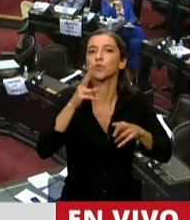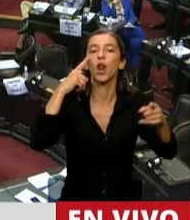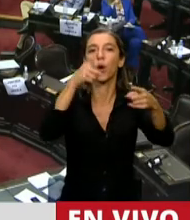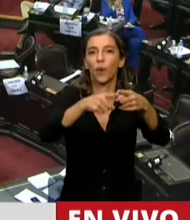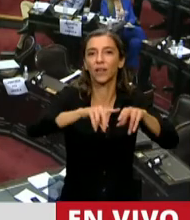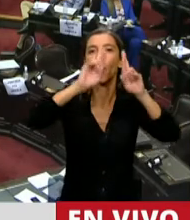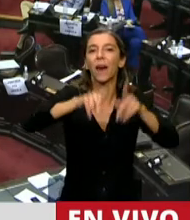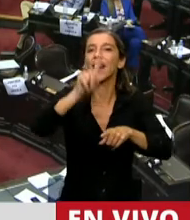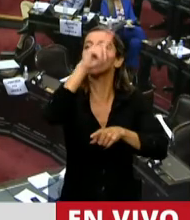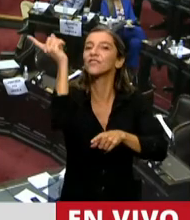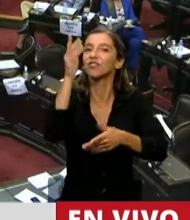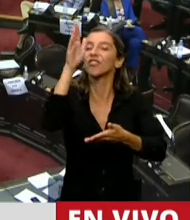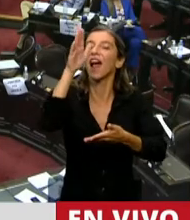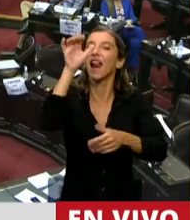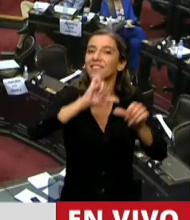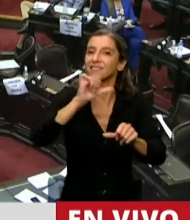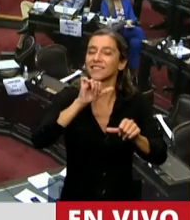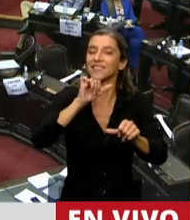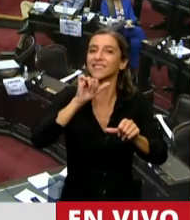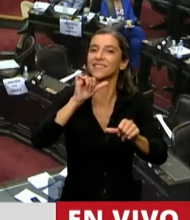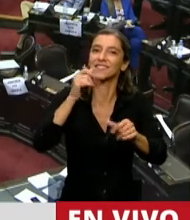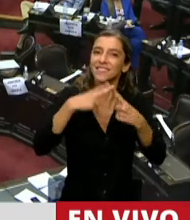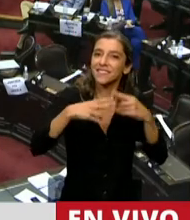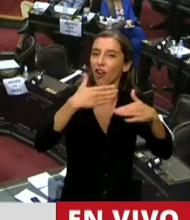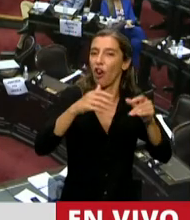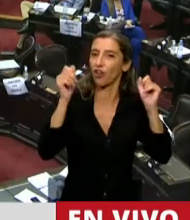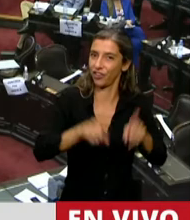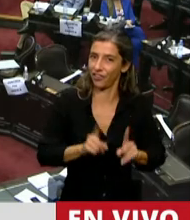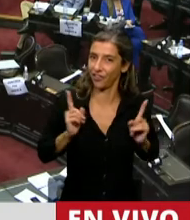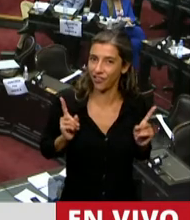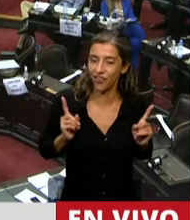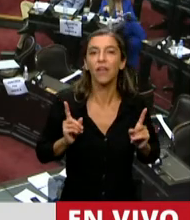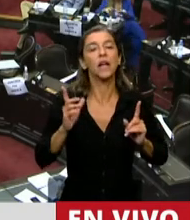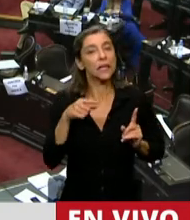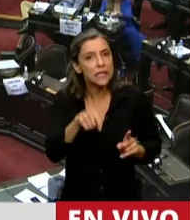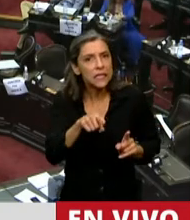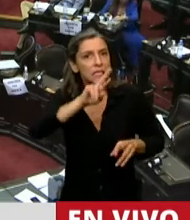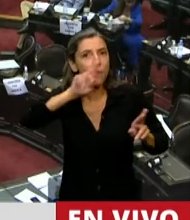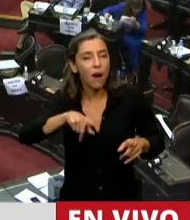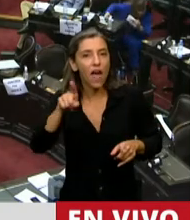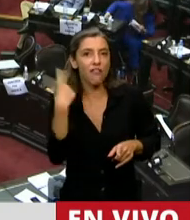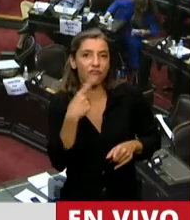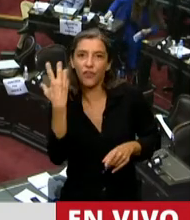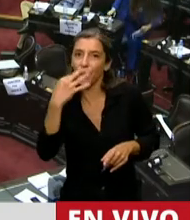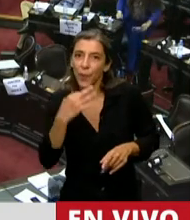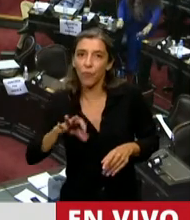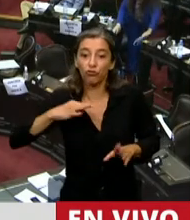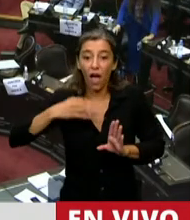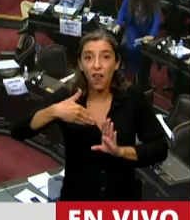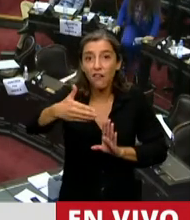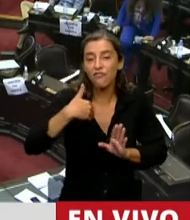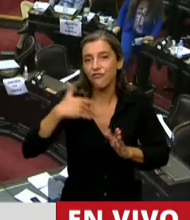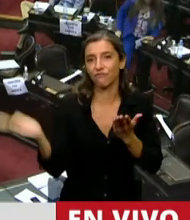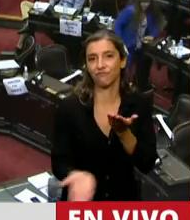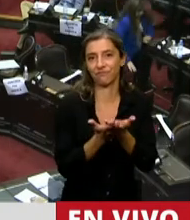Tecnología. Plan que debiera acompañar el presupuesto nacional como un anexo todos los años. Y que por